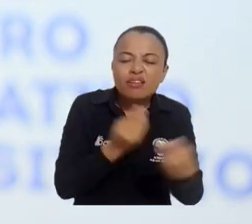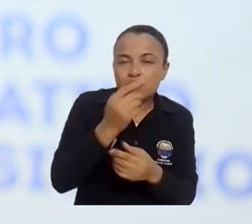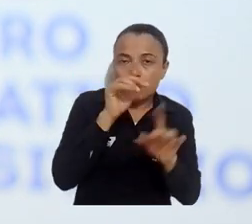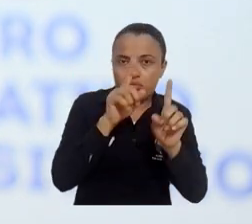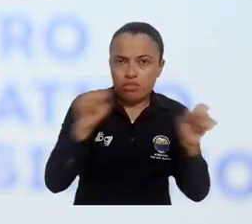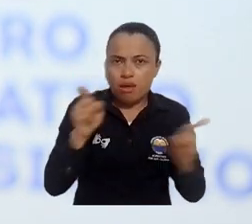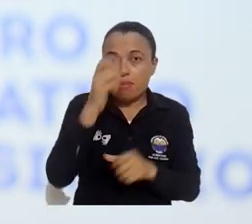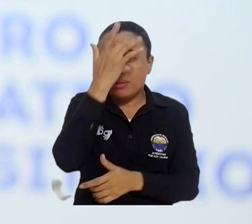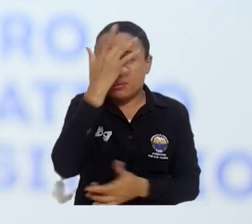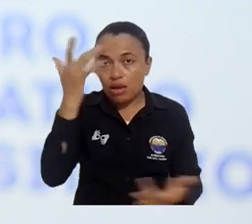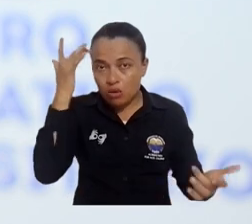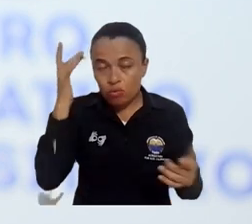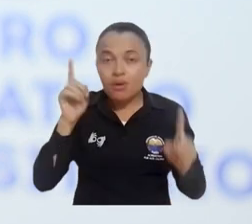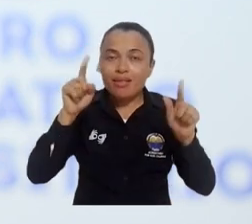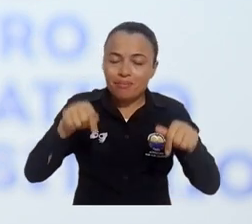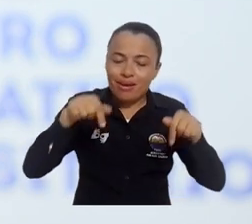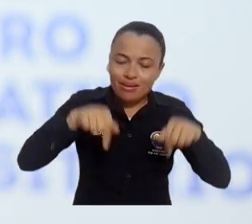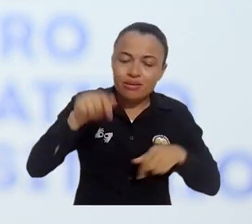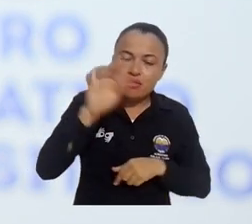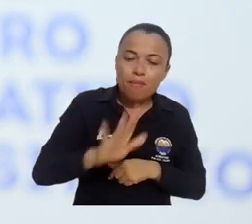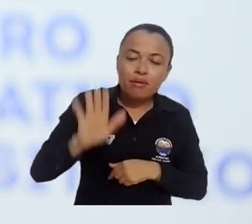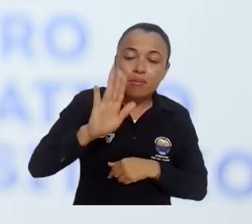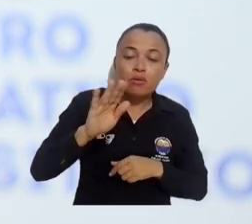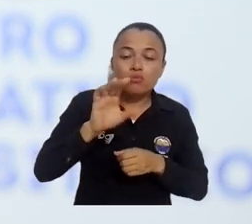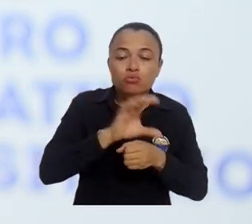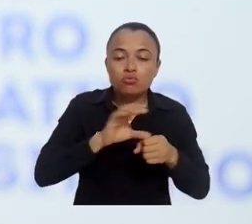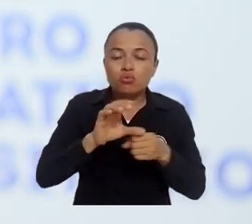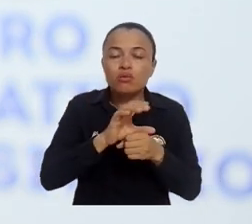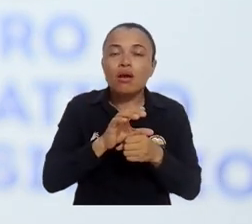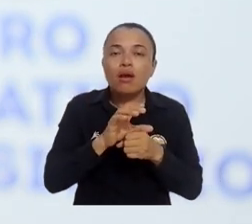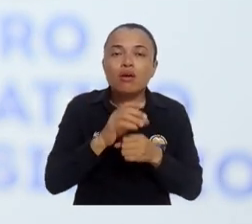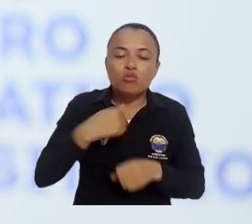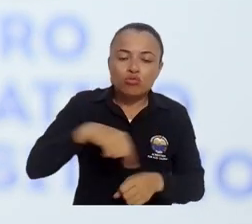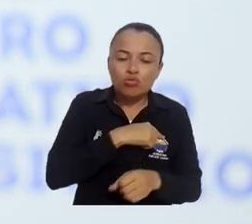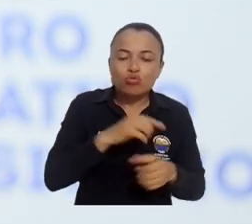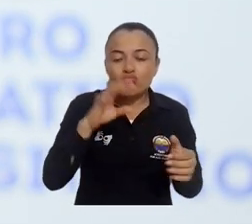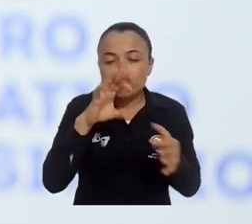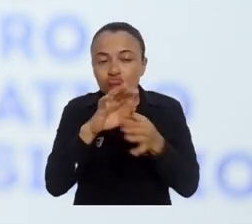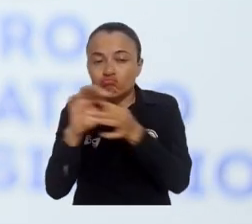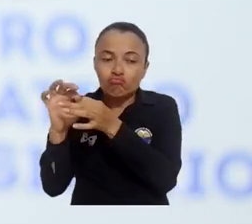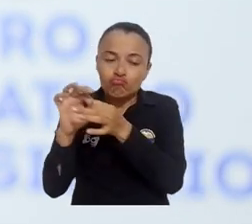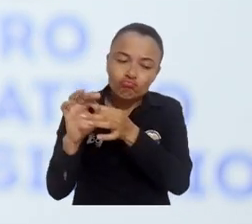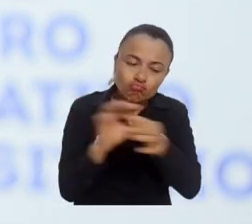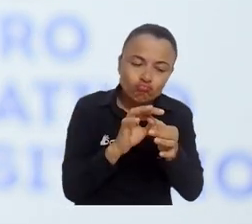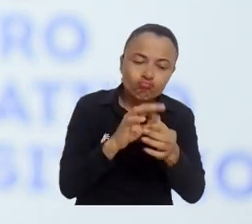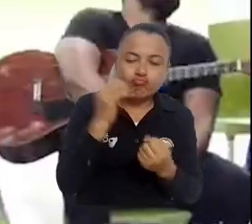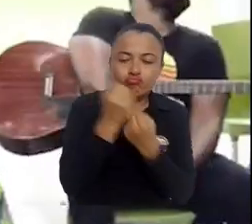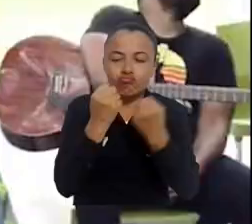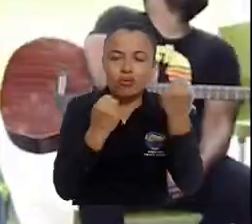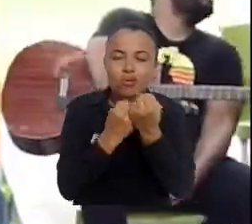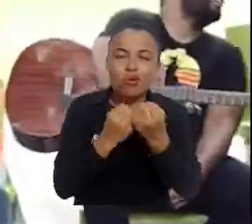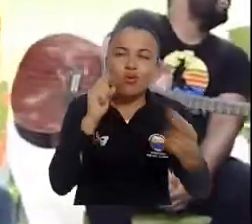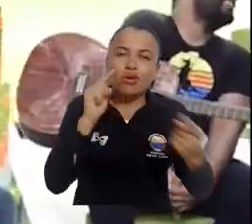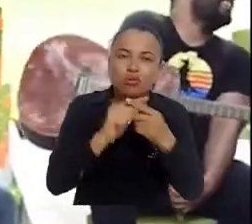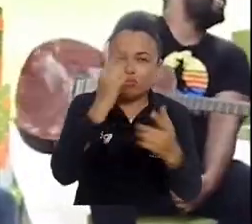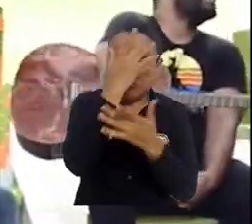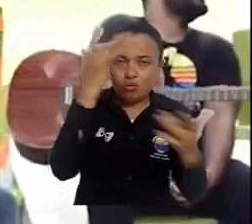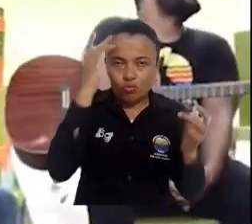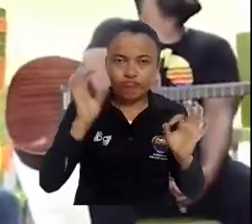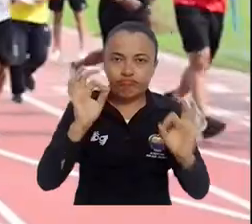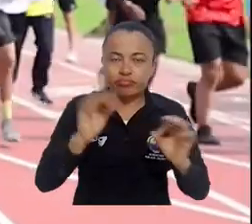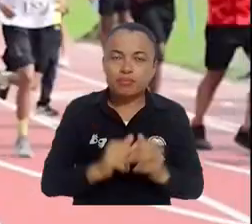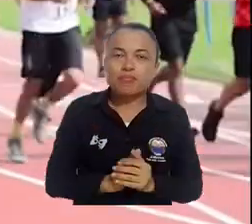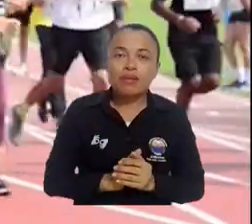que quede un precedente como departamento y como ciudad que es necesario unir las fuerzas para trabajar a favor de la salud mental. Consciente de la